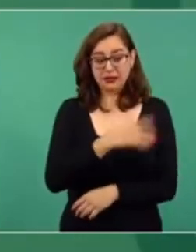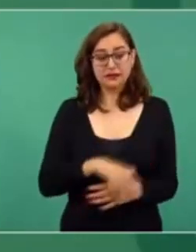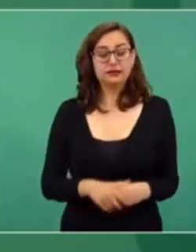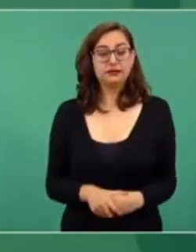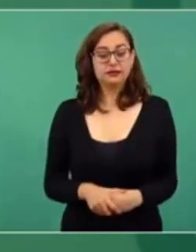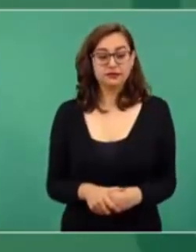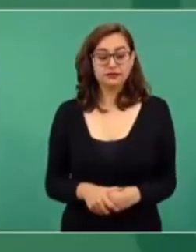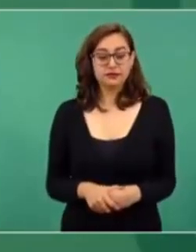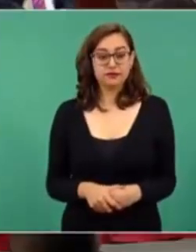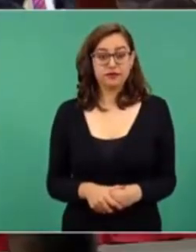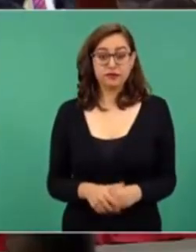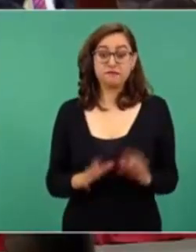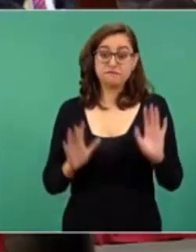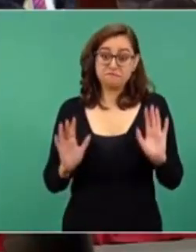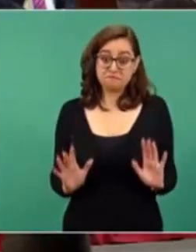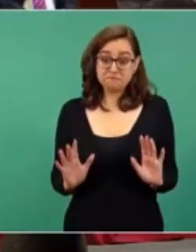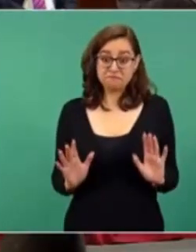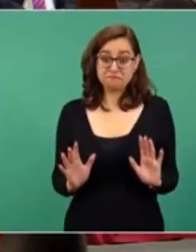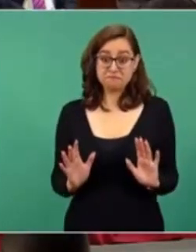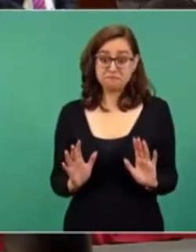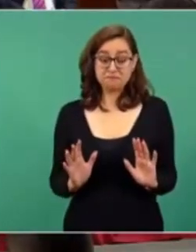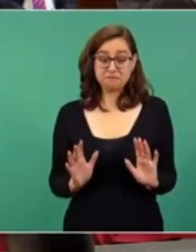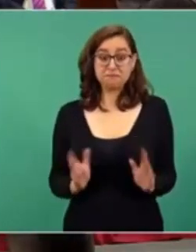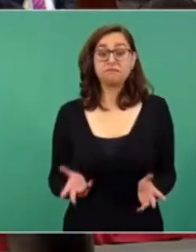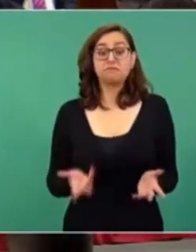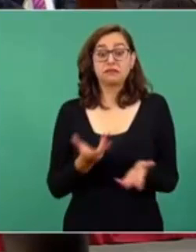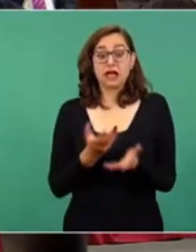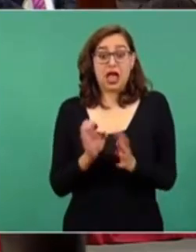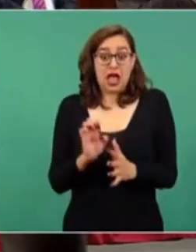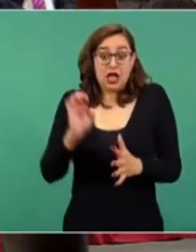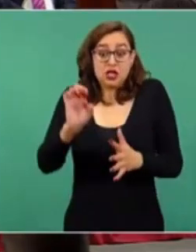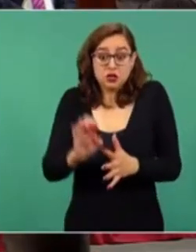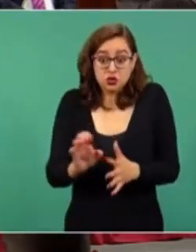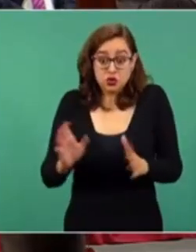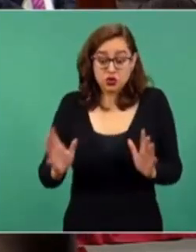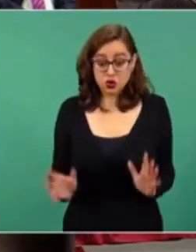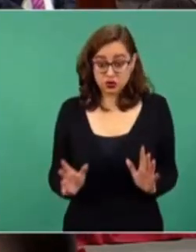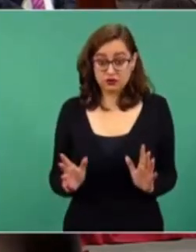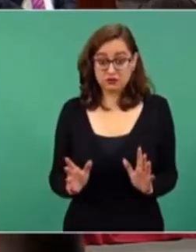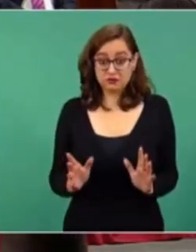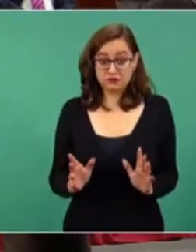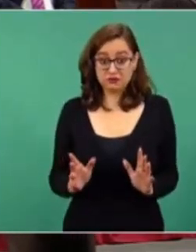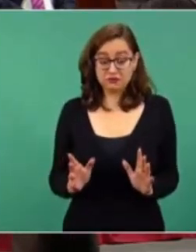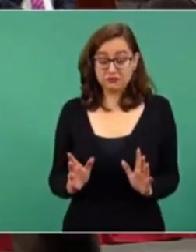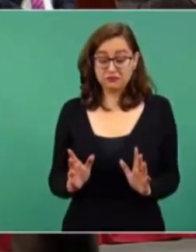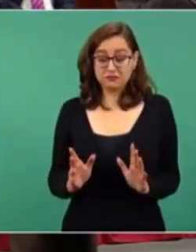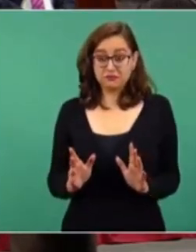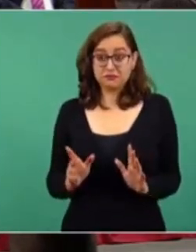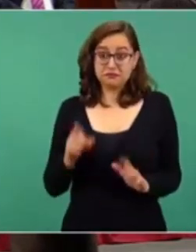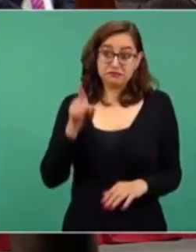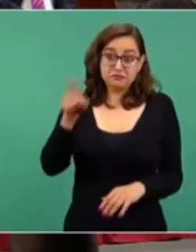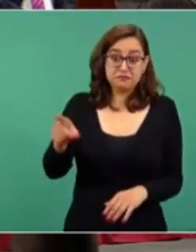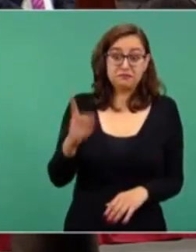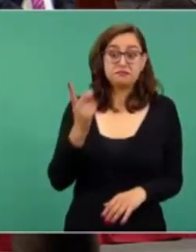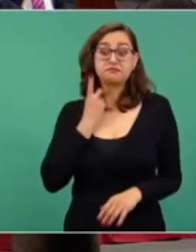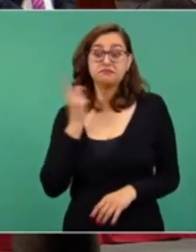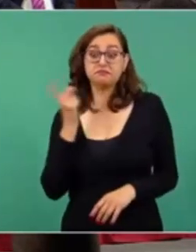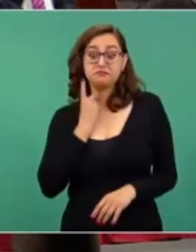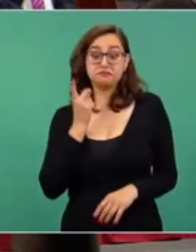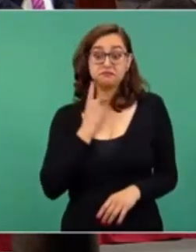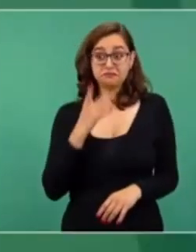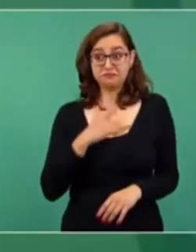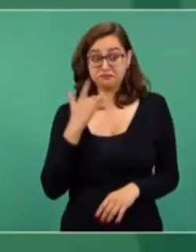Si se decide apoyar a la Comisión Federal de Electricidad, que es una empresa pública,